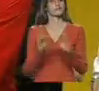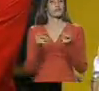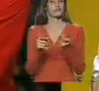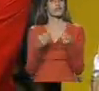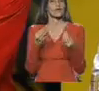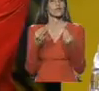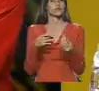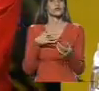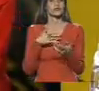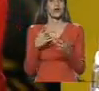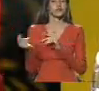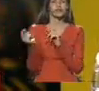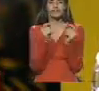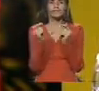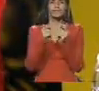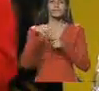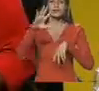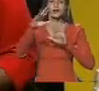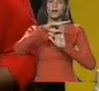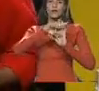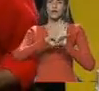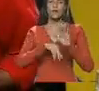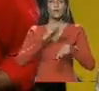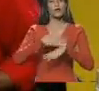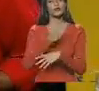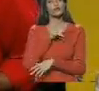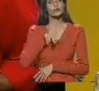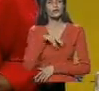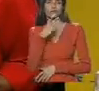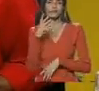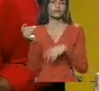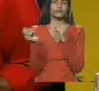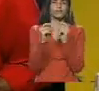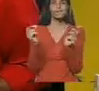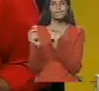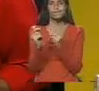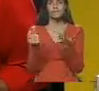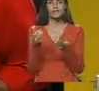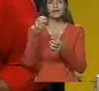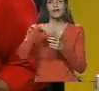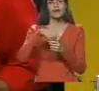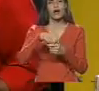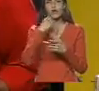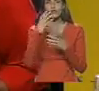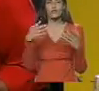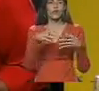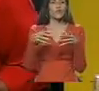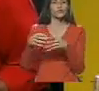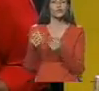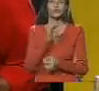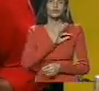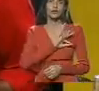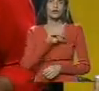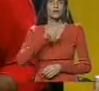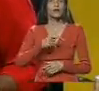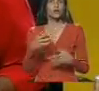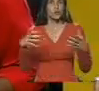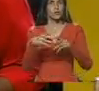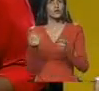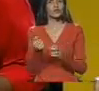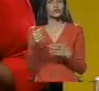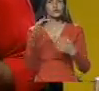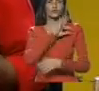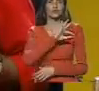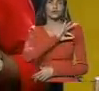Edwin, ¿cómo tuvo la discusión de las cinco líneas? Porque esta vez no solamente se discutió en el seno del partido y de las organizaciones sociales y de los frentes